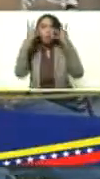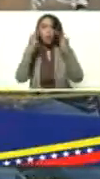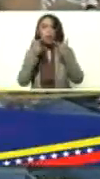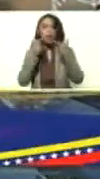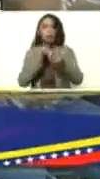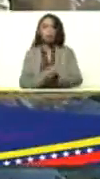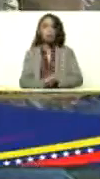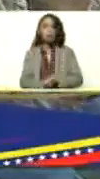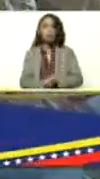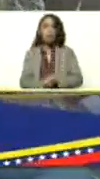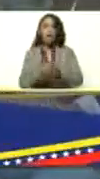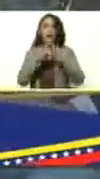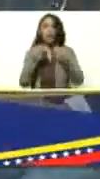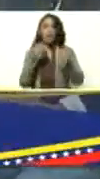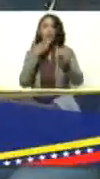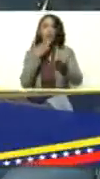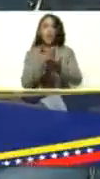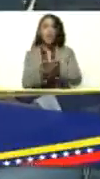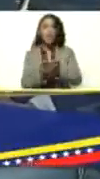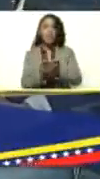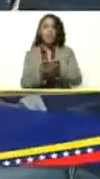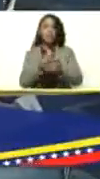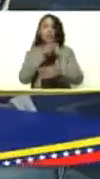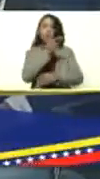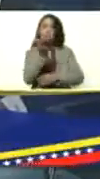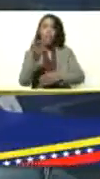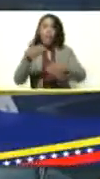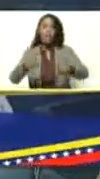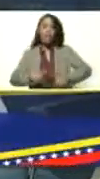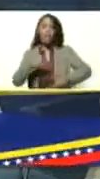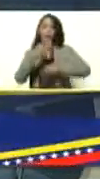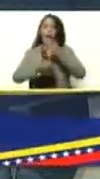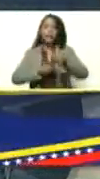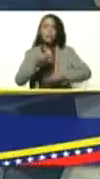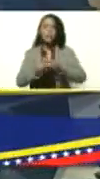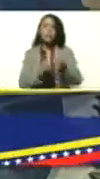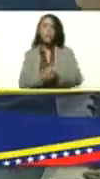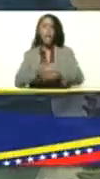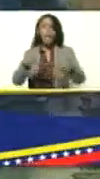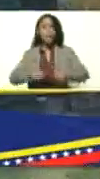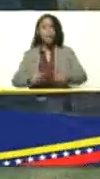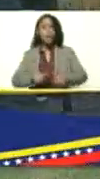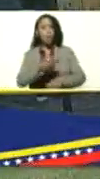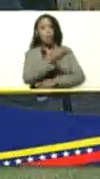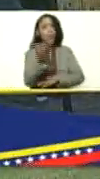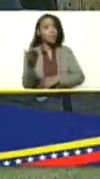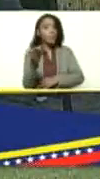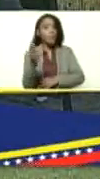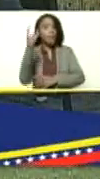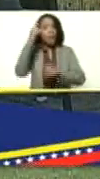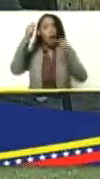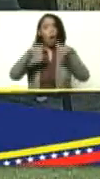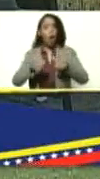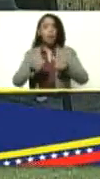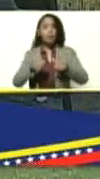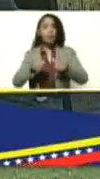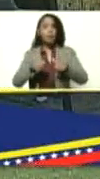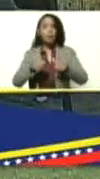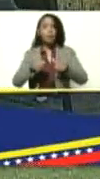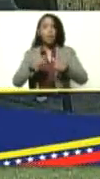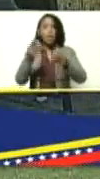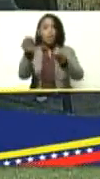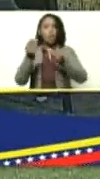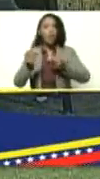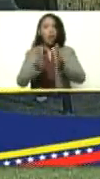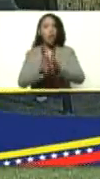a todos les agradezco su esfuerzo que hacen y el esfuerzo de ustedes del día de hoy nos dará